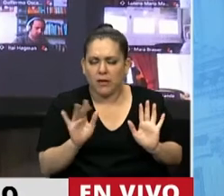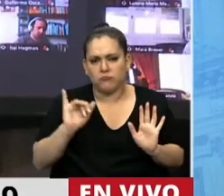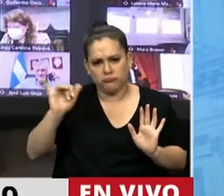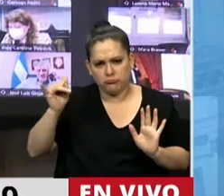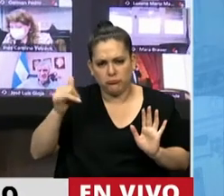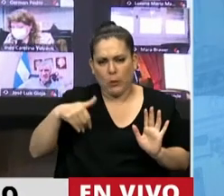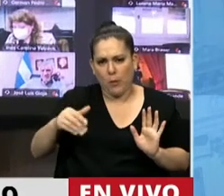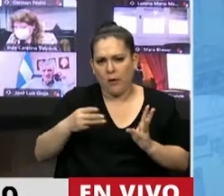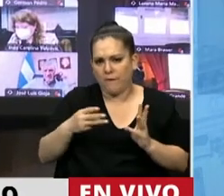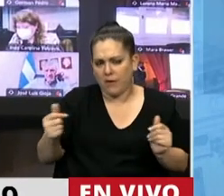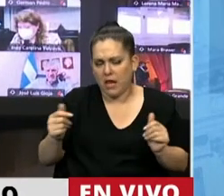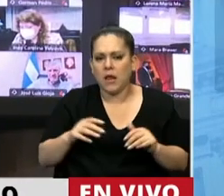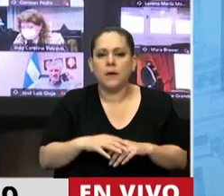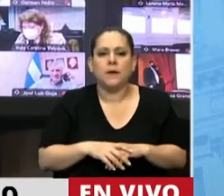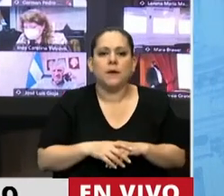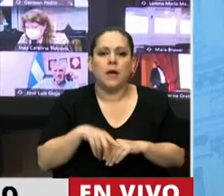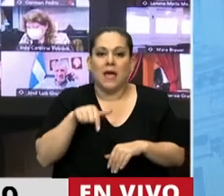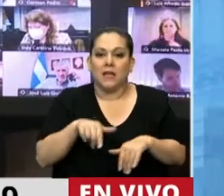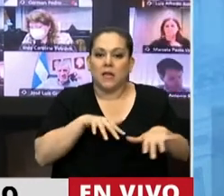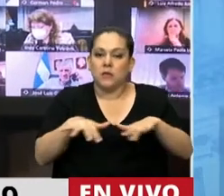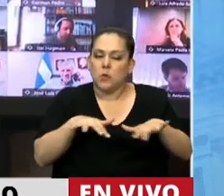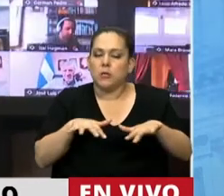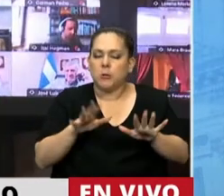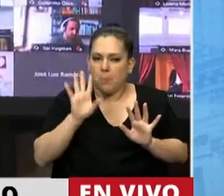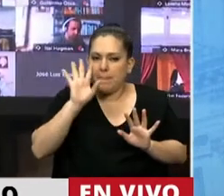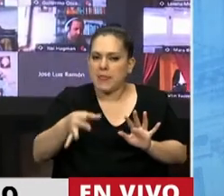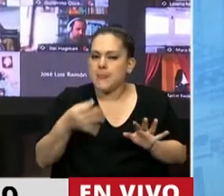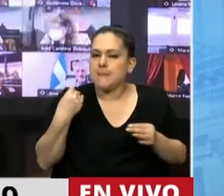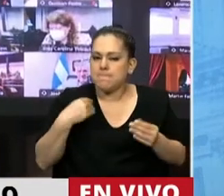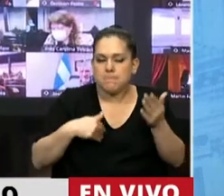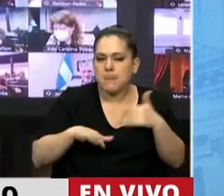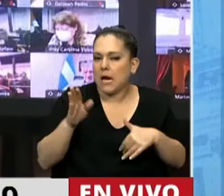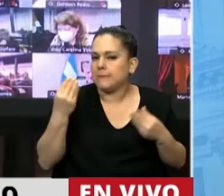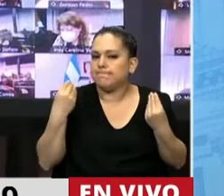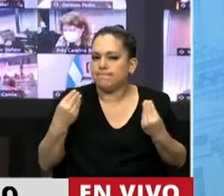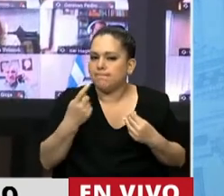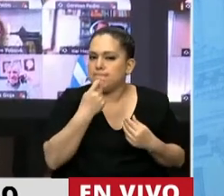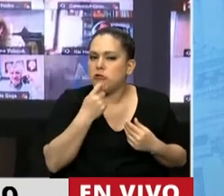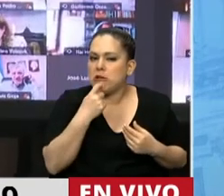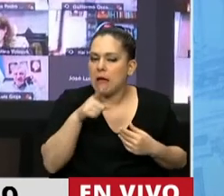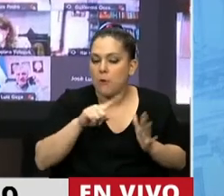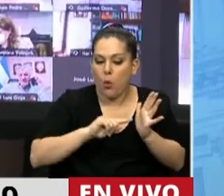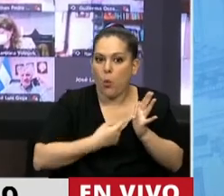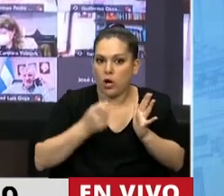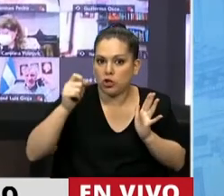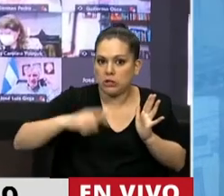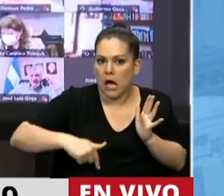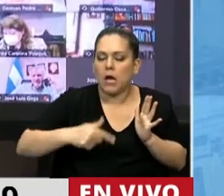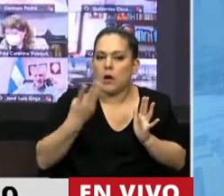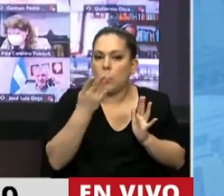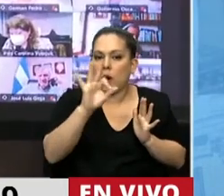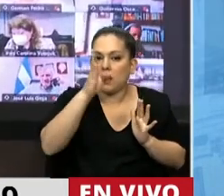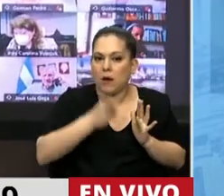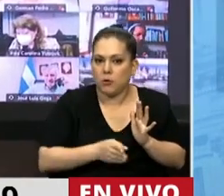Gracias. Esta situación la vemos muy patente, por ejemplo, en la ciudad de Buenos Aires, cuando el 40